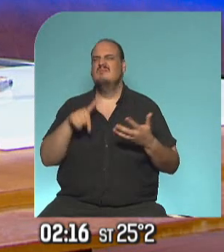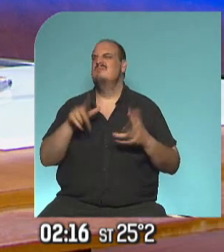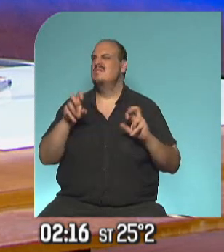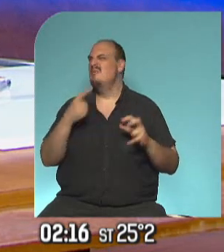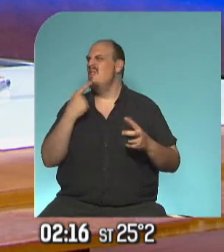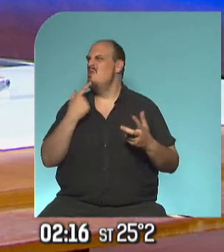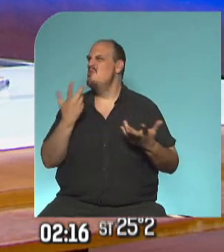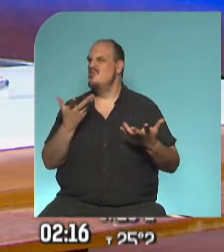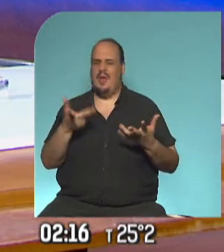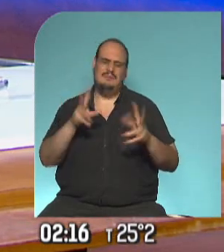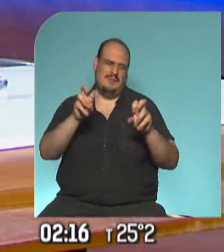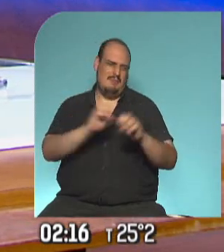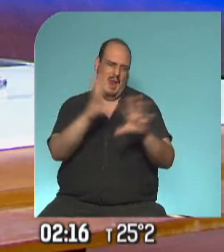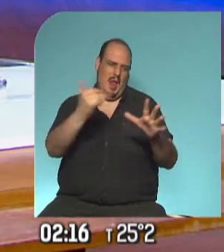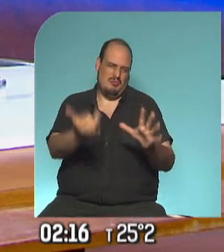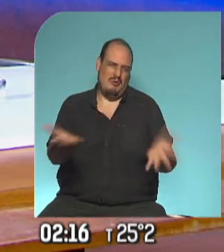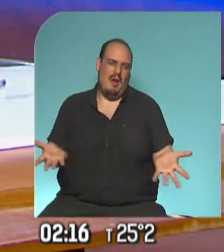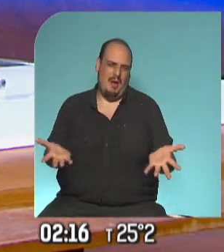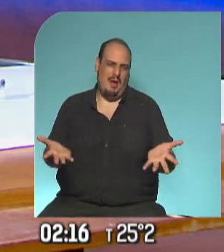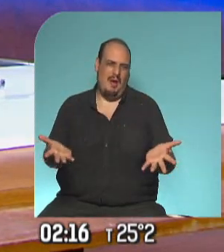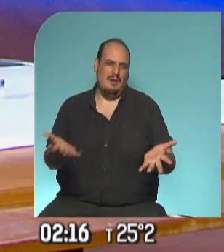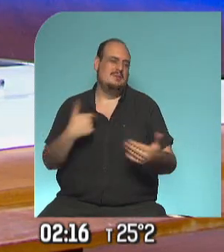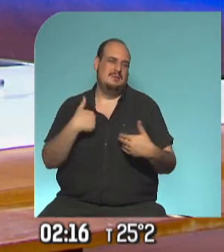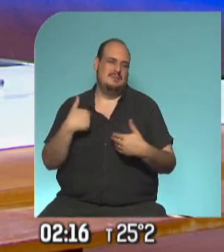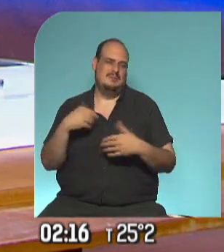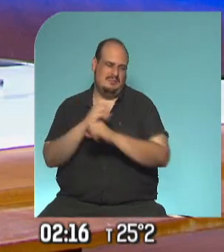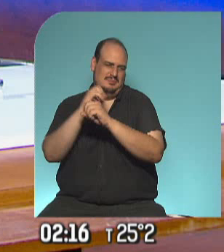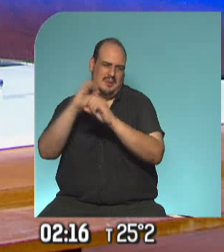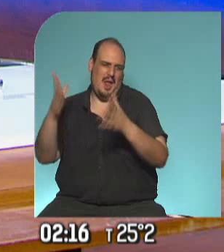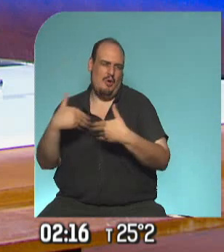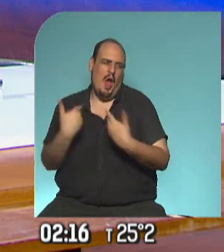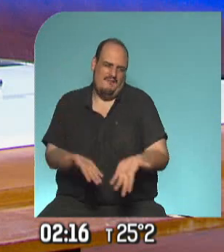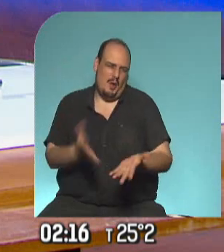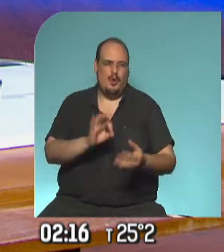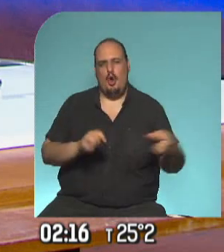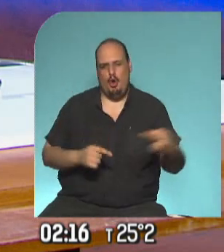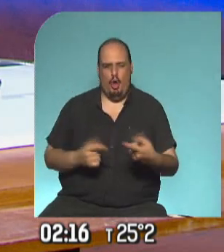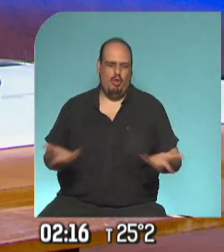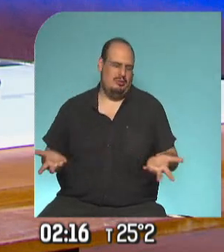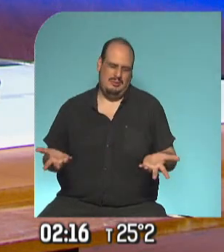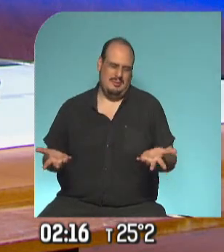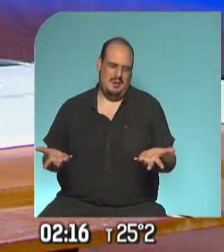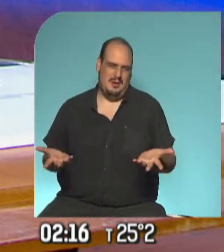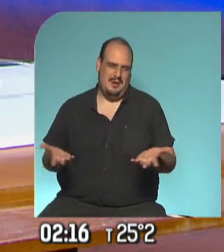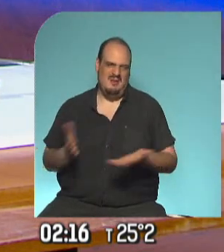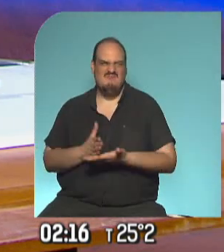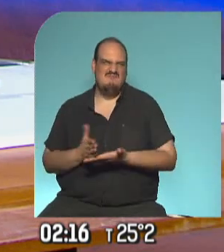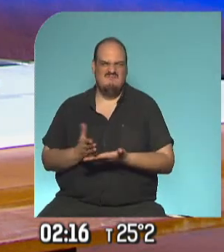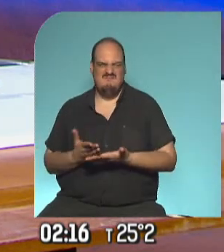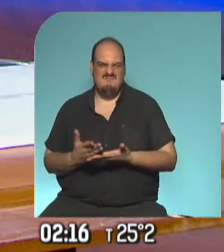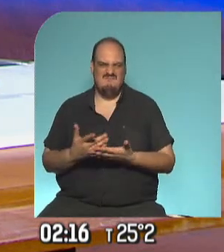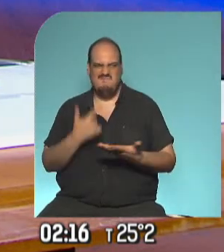tema tan claro o sea vos estás a favor de una propuesta estás a favor de la otra no creo que haya